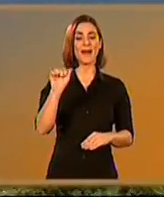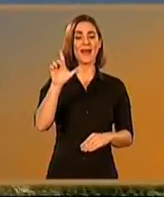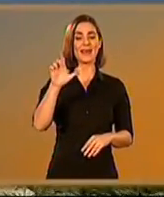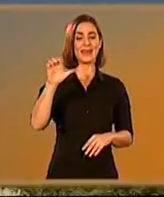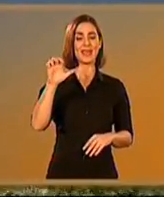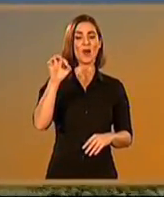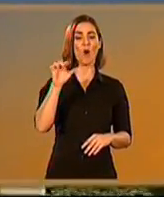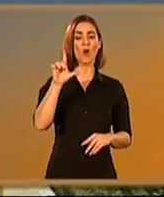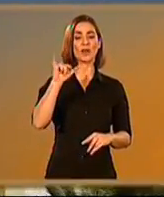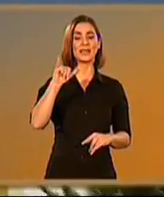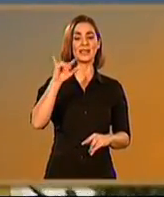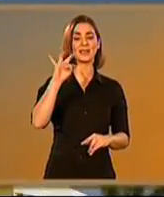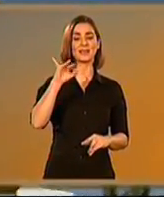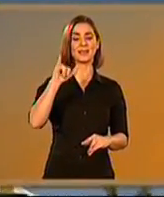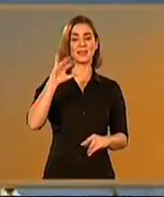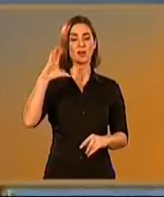en el Paleolítico.